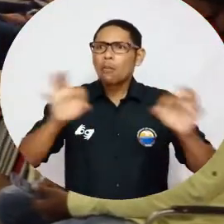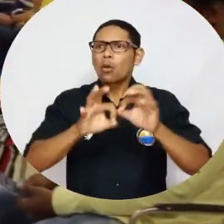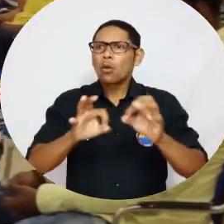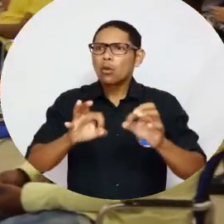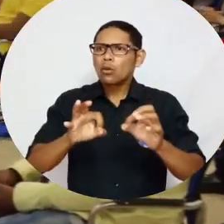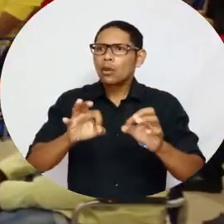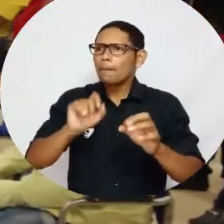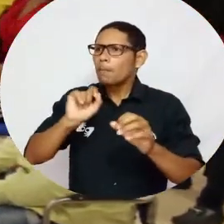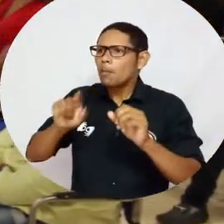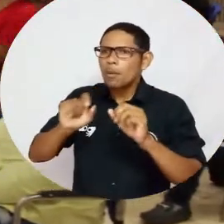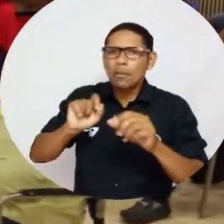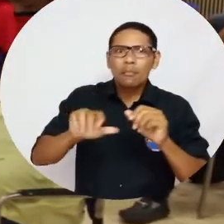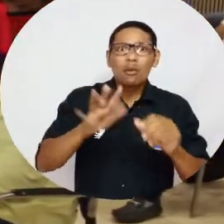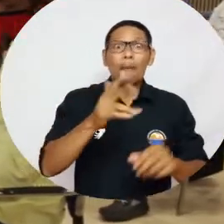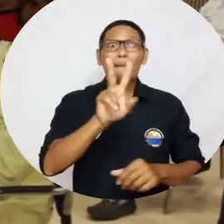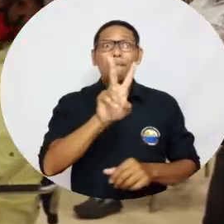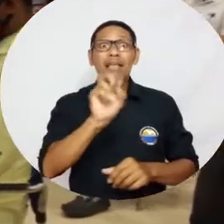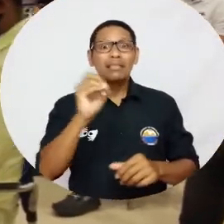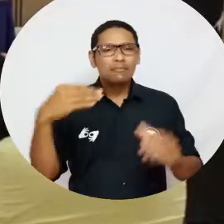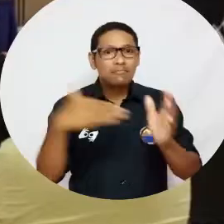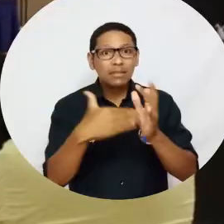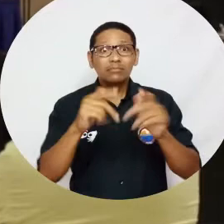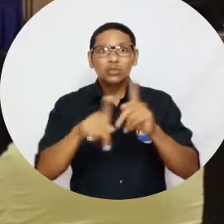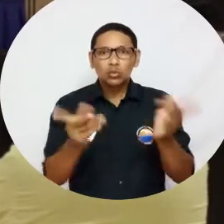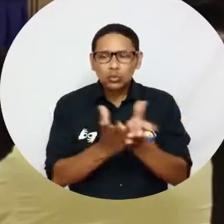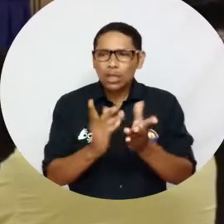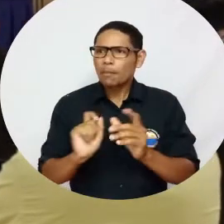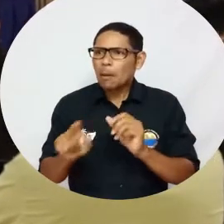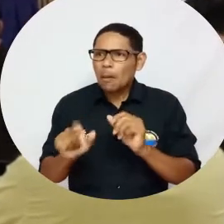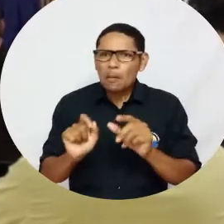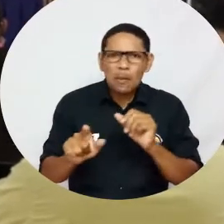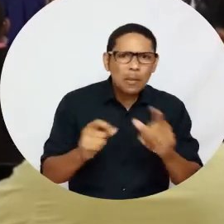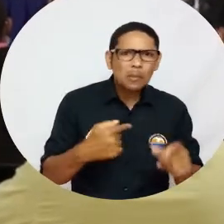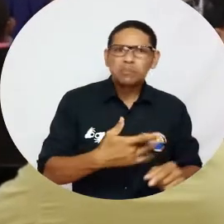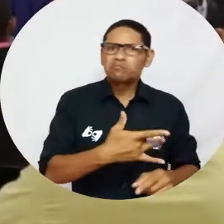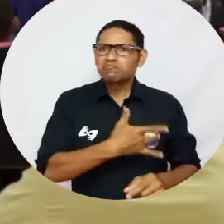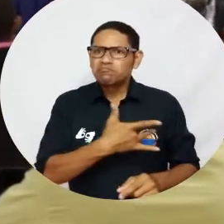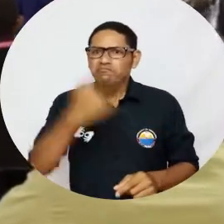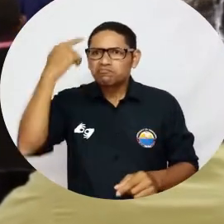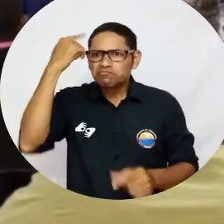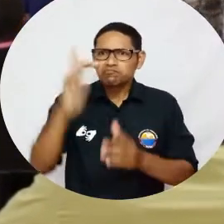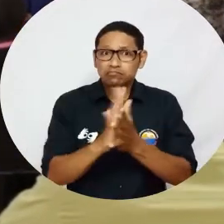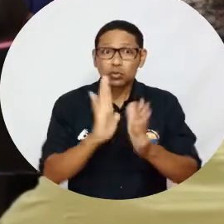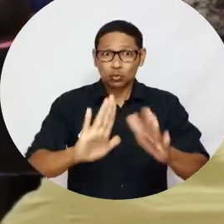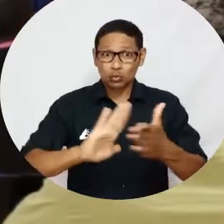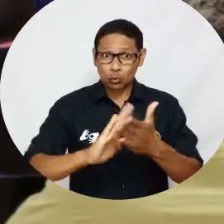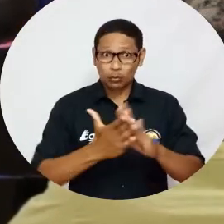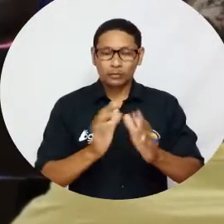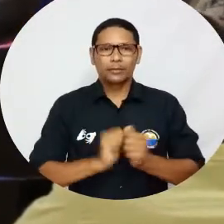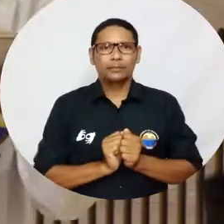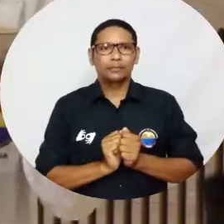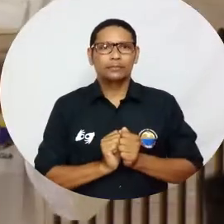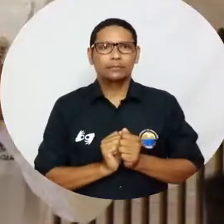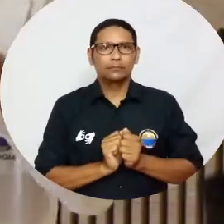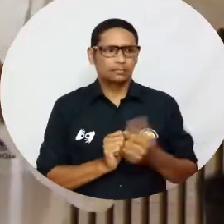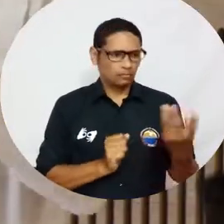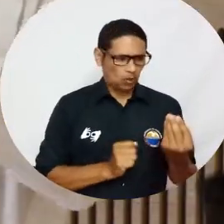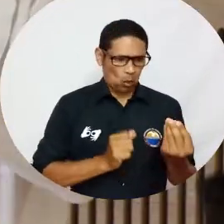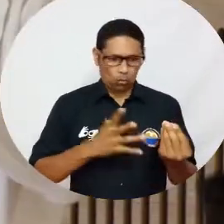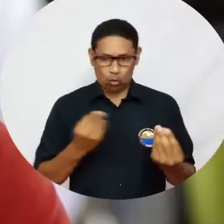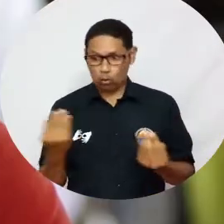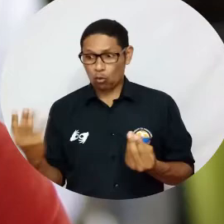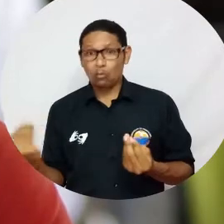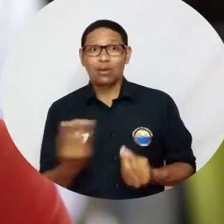conocer la opinión de los más de 20.000 estudiantes que integran esta comunidad. Este nuevo